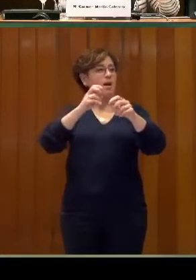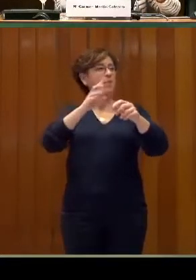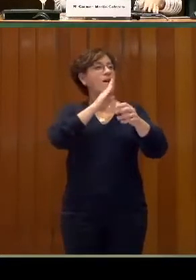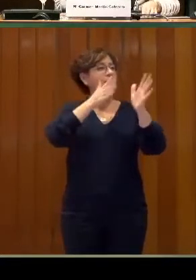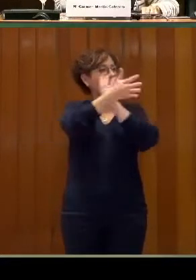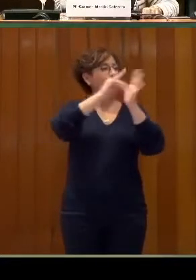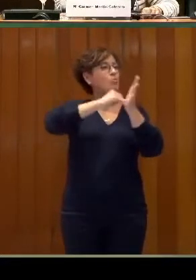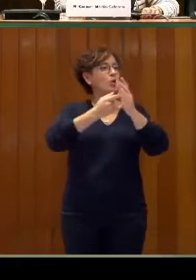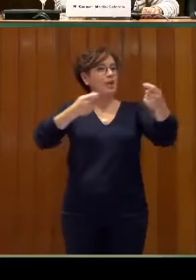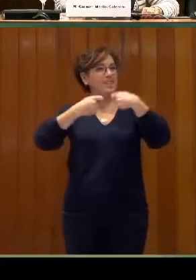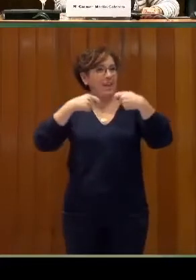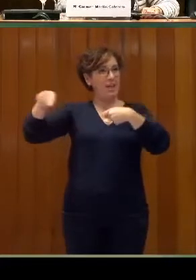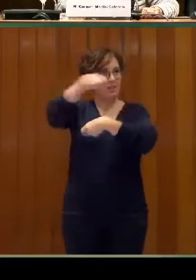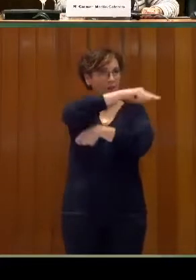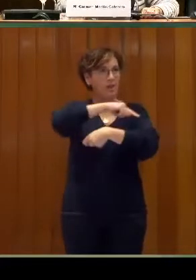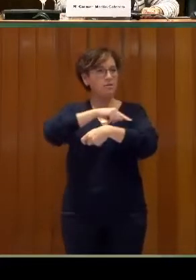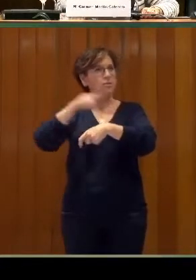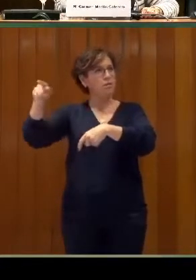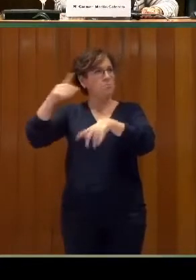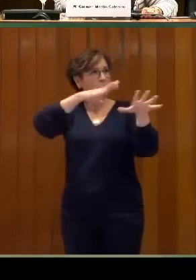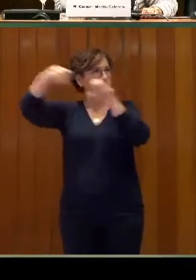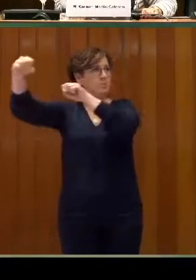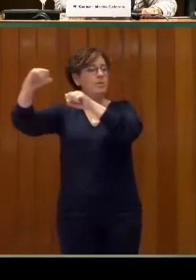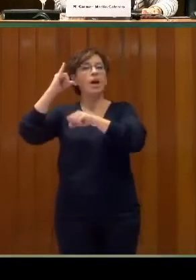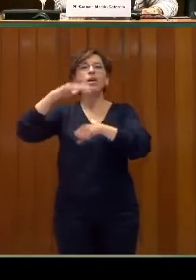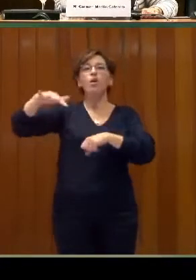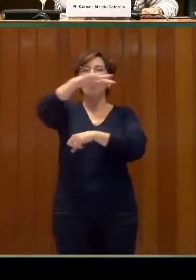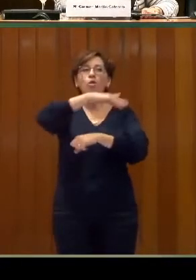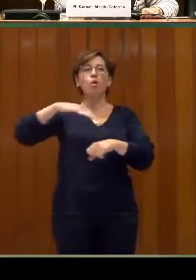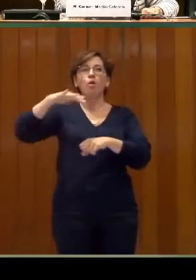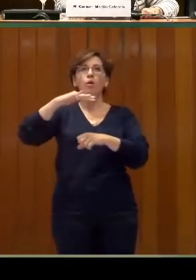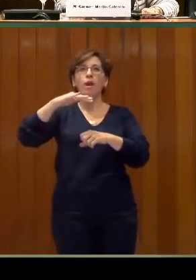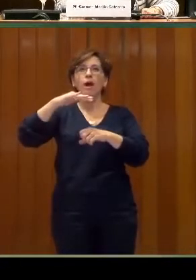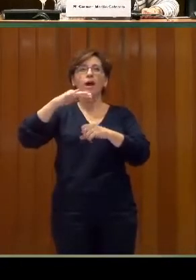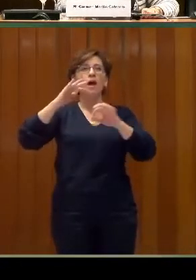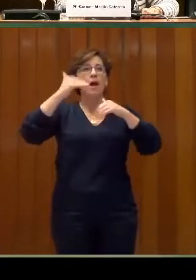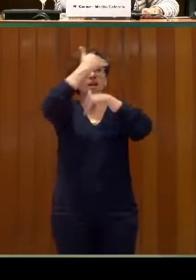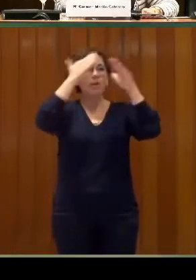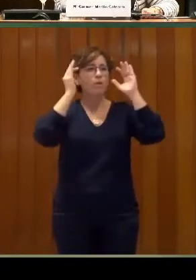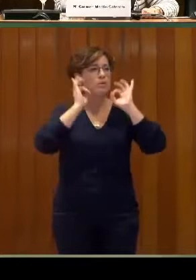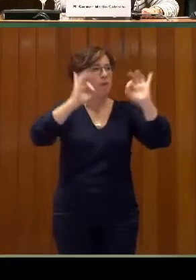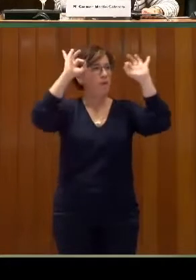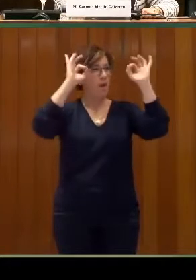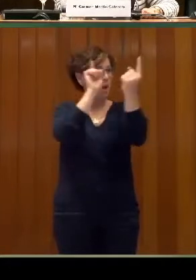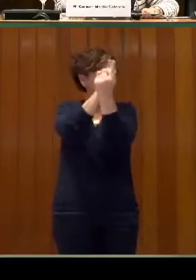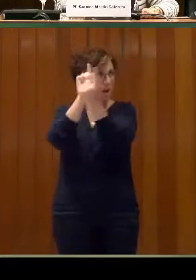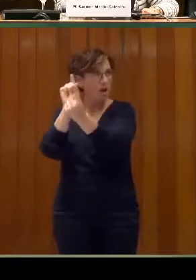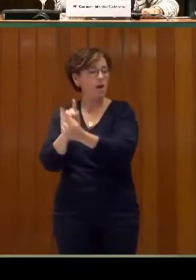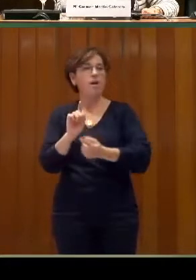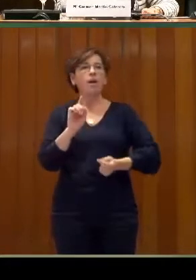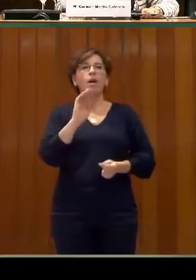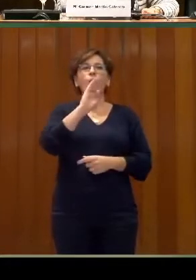una zona de atención especial y personalizada. Brasil ha